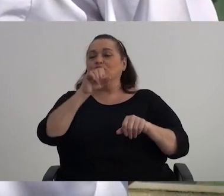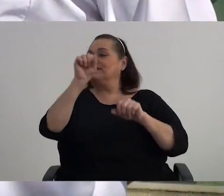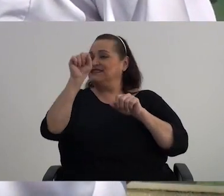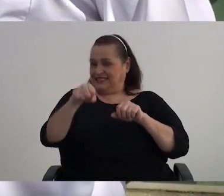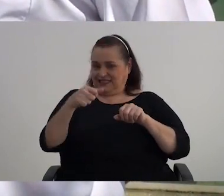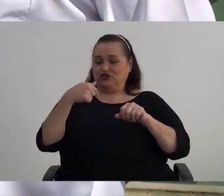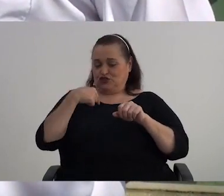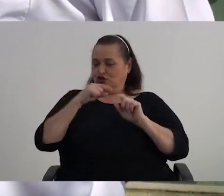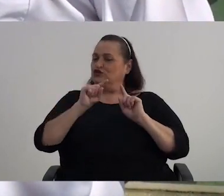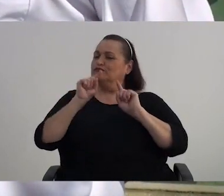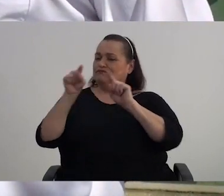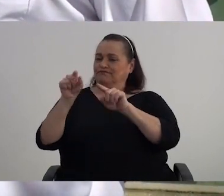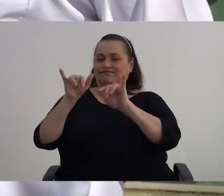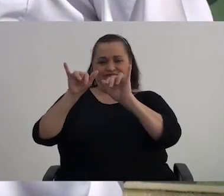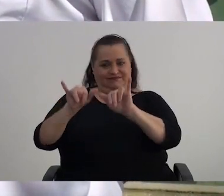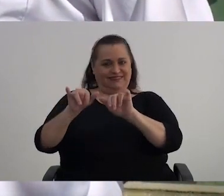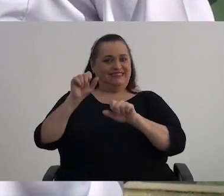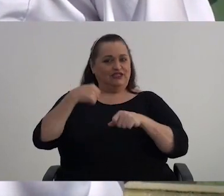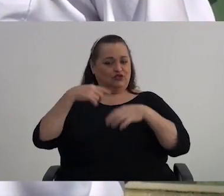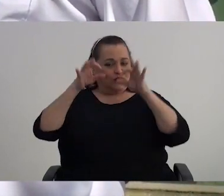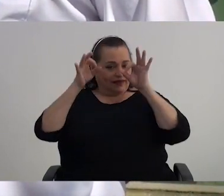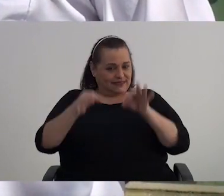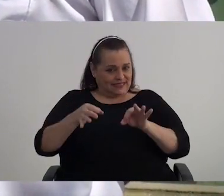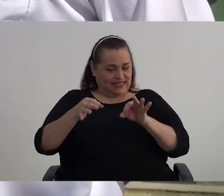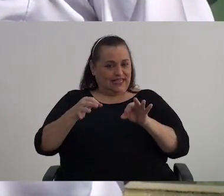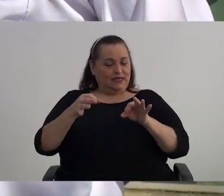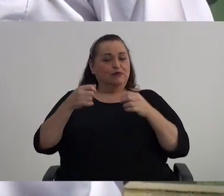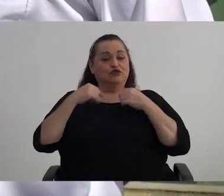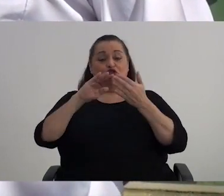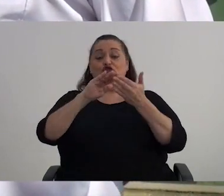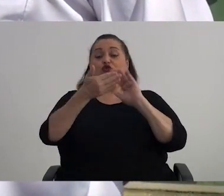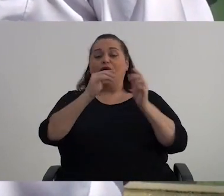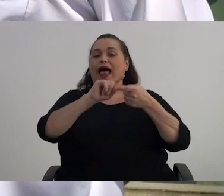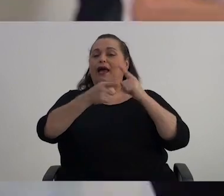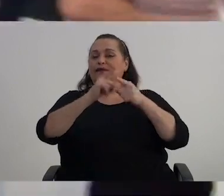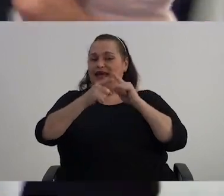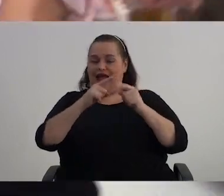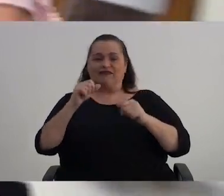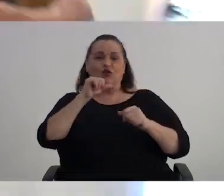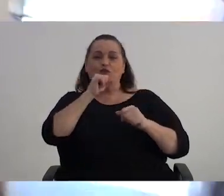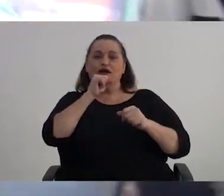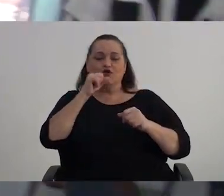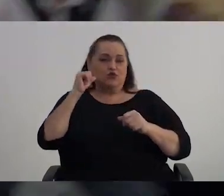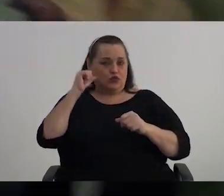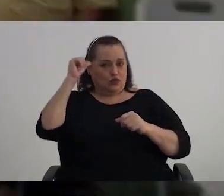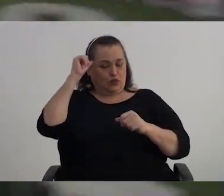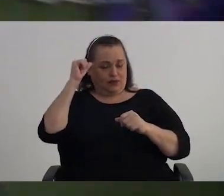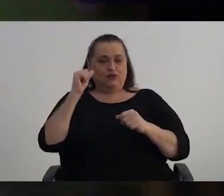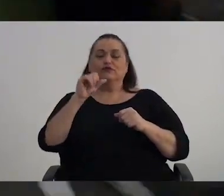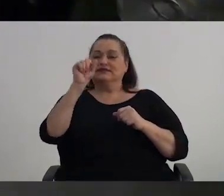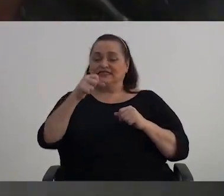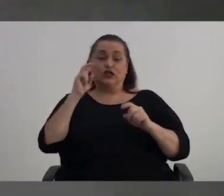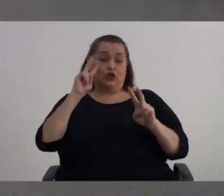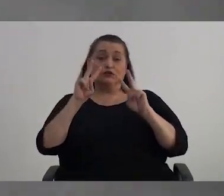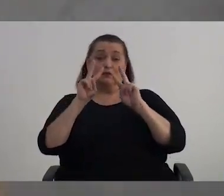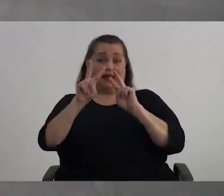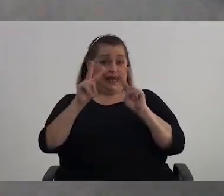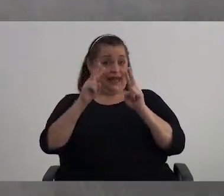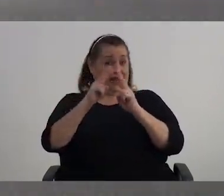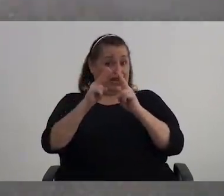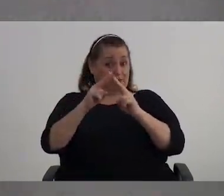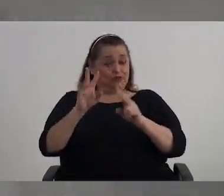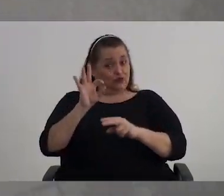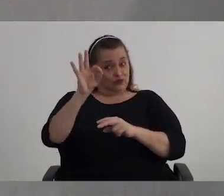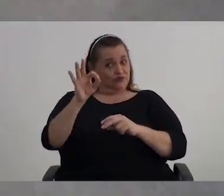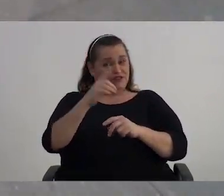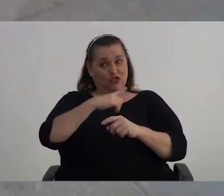ahí vamos a estar. Hemos tomado la decisión de ser una ciudad amigable con el adulto mayor y nos veremos ahí, si Dios lo